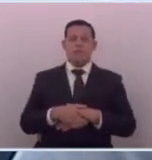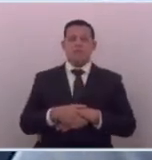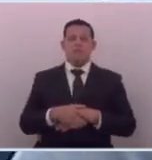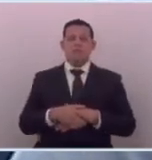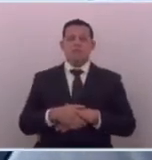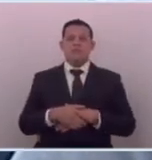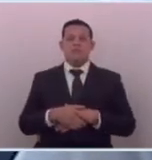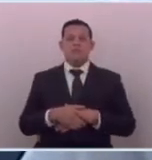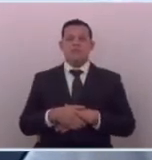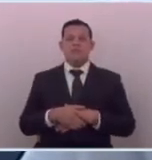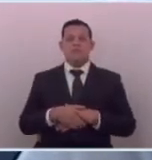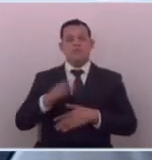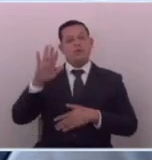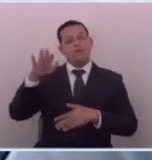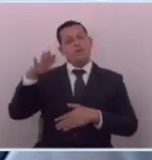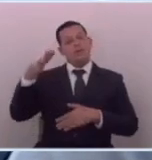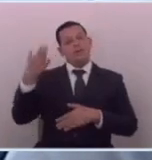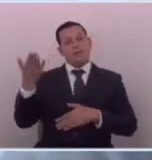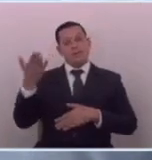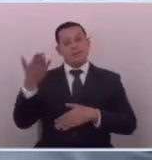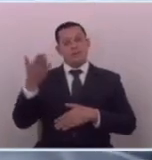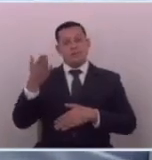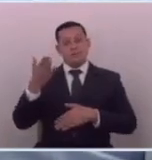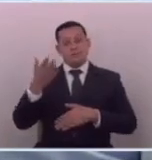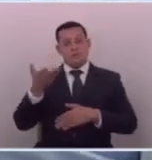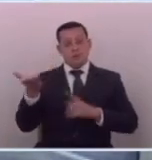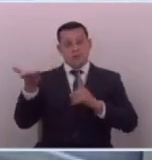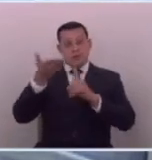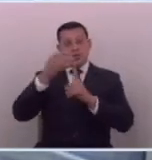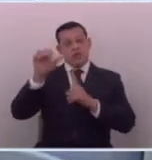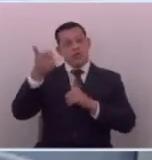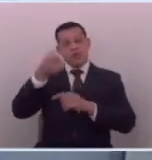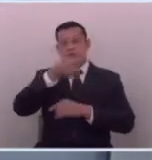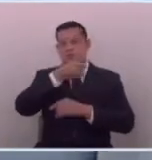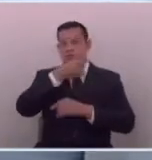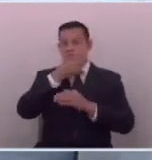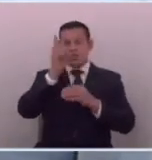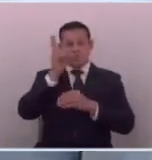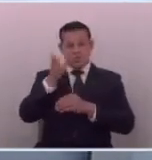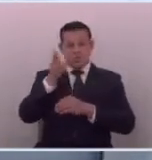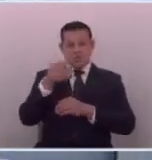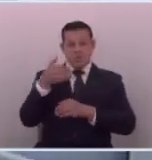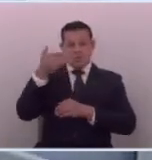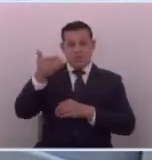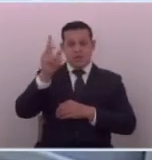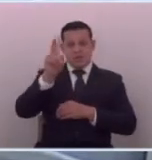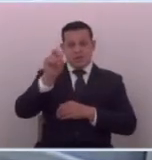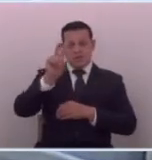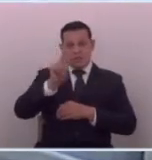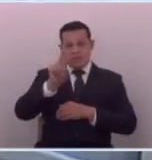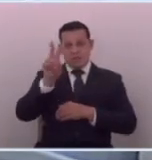luego tuvimos otra información también en el año 2022